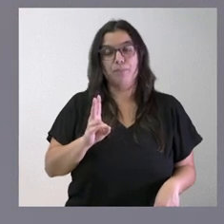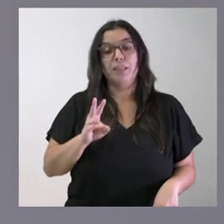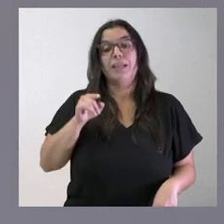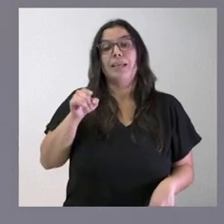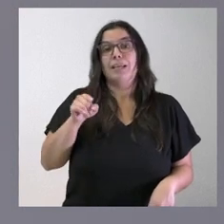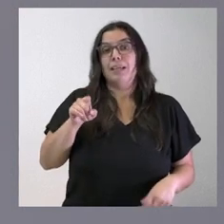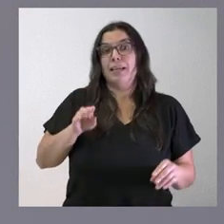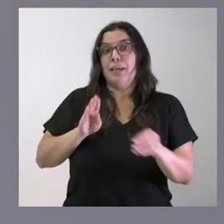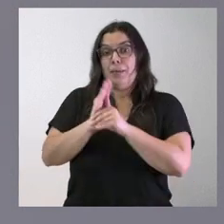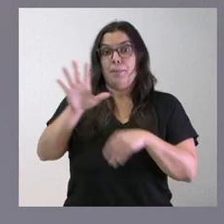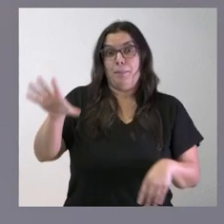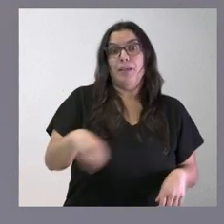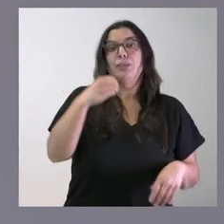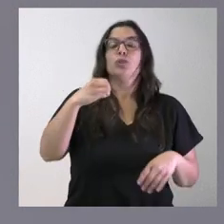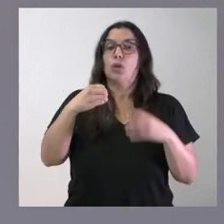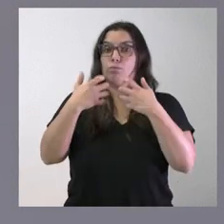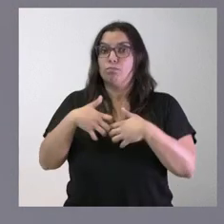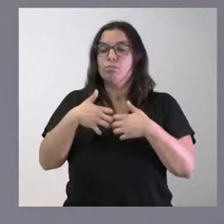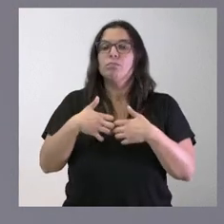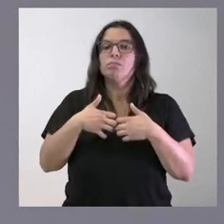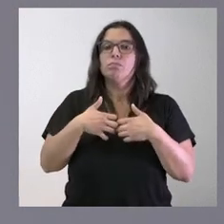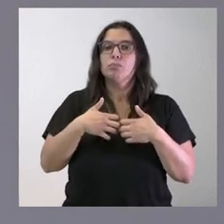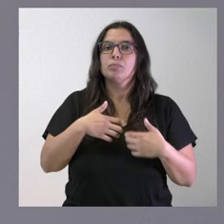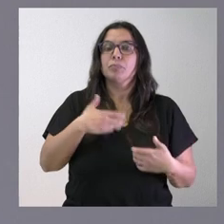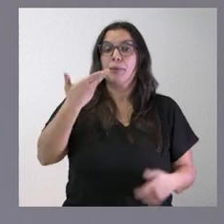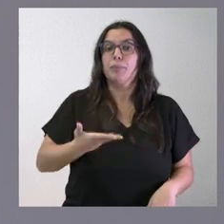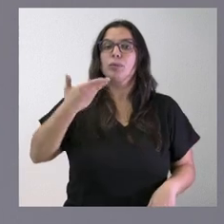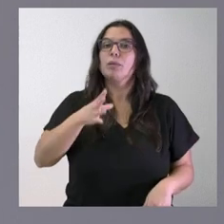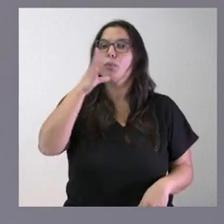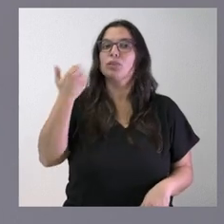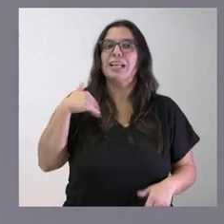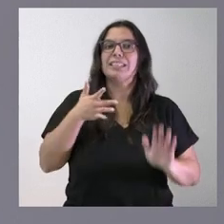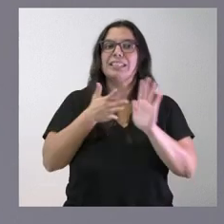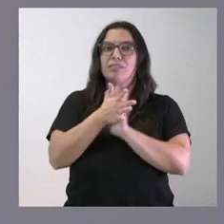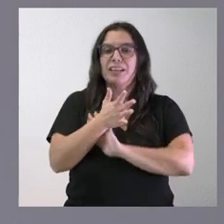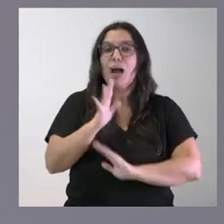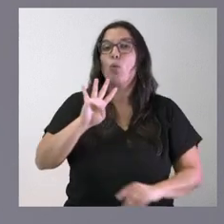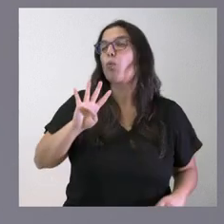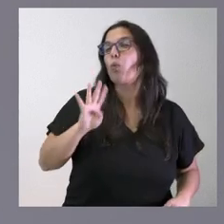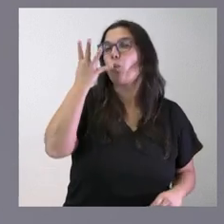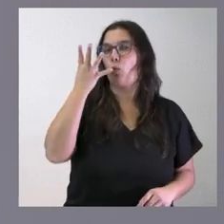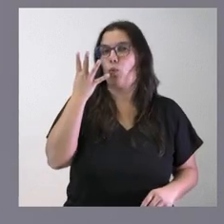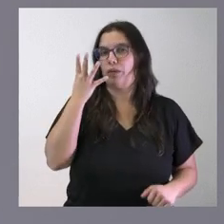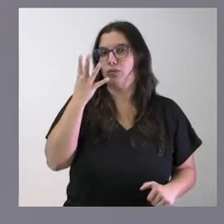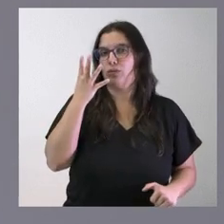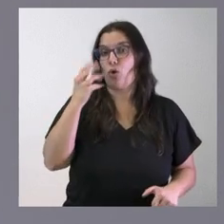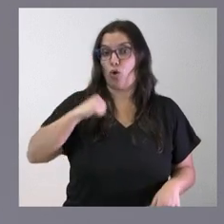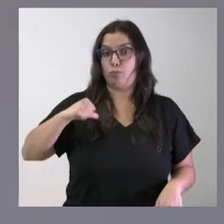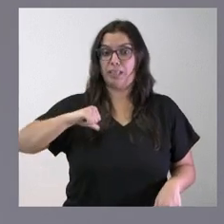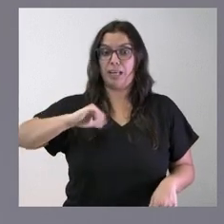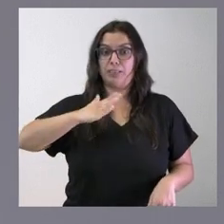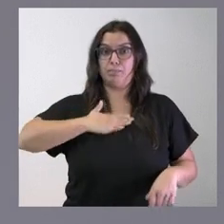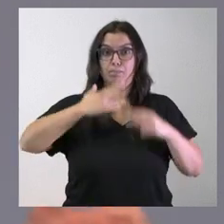inversión, es especialmente reseñable porque se trata la cuarta instalación de estas características que existen en hospitales